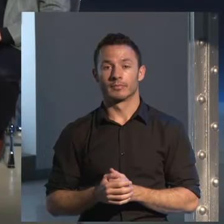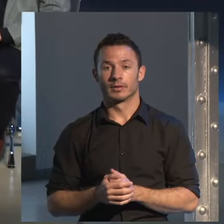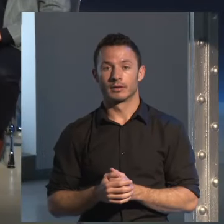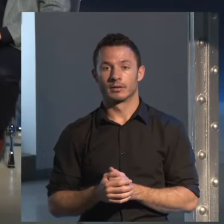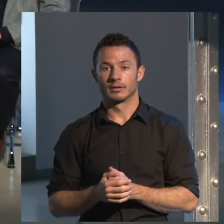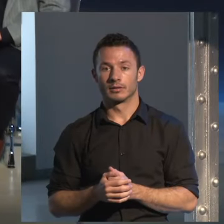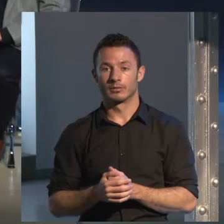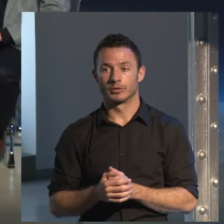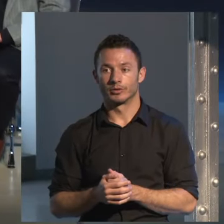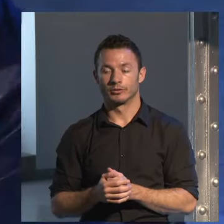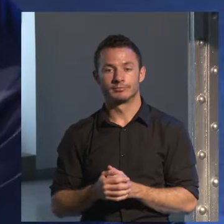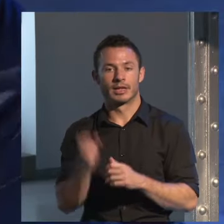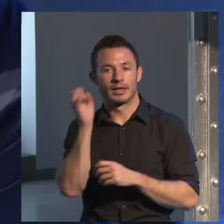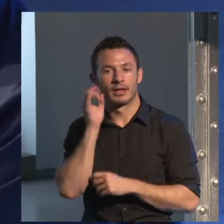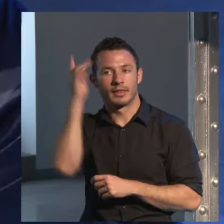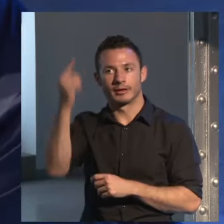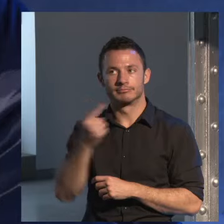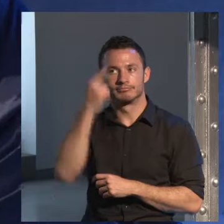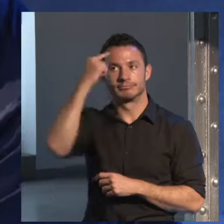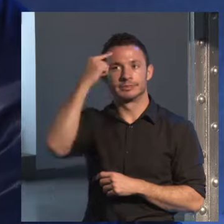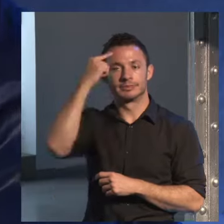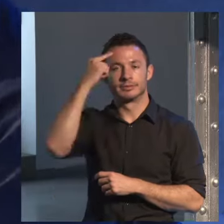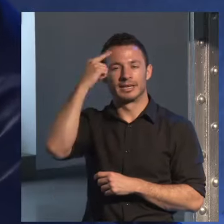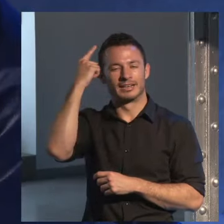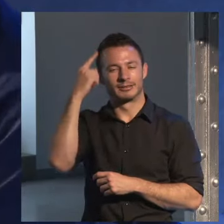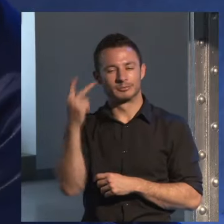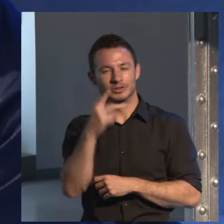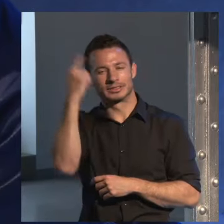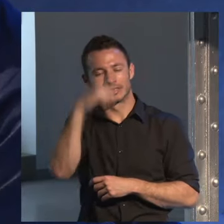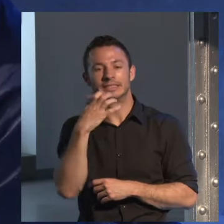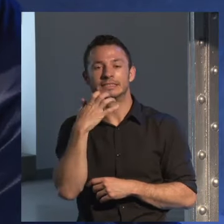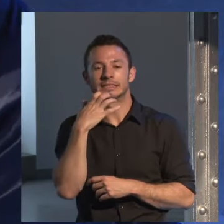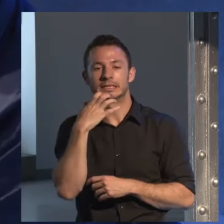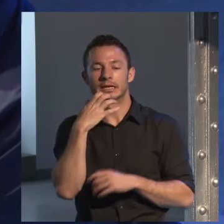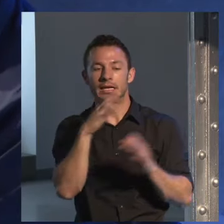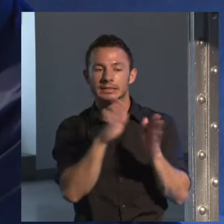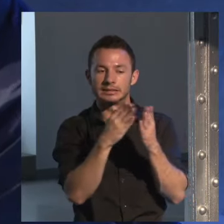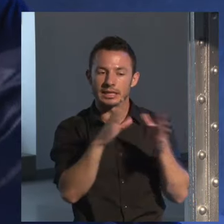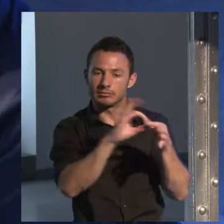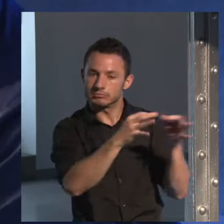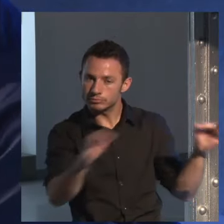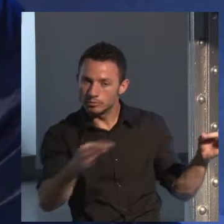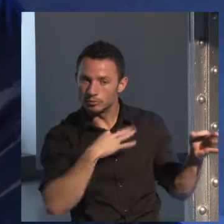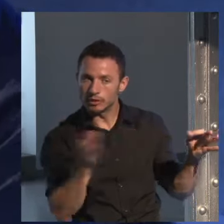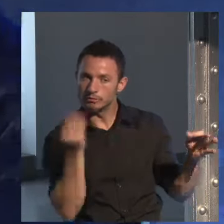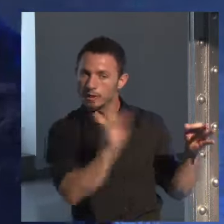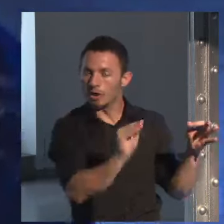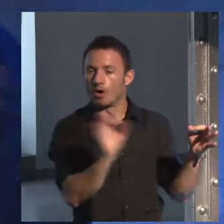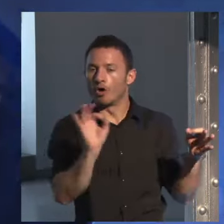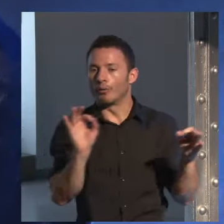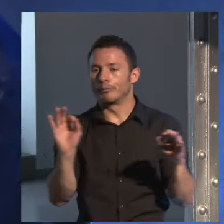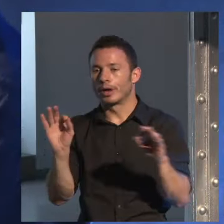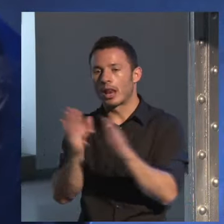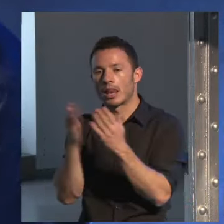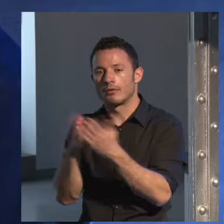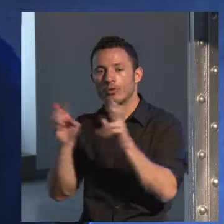Cuando os viene una idea a la cabeza ya sabéis si va a ir para la serie o va a ir para otro libro aparte. Es decir, o trabajáis con la idea de,